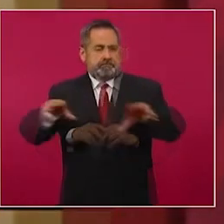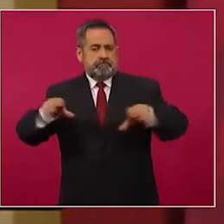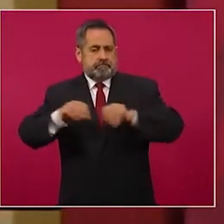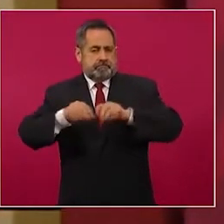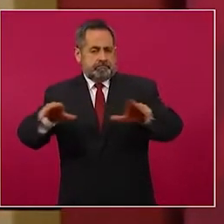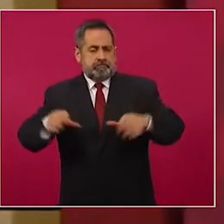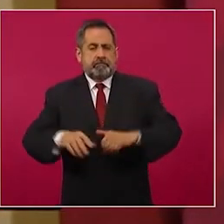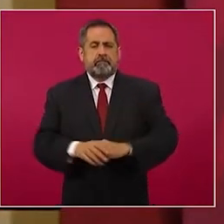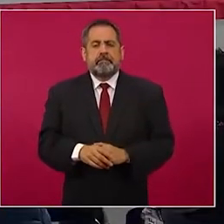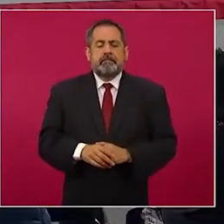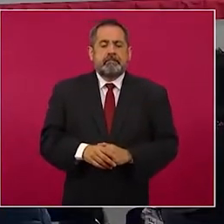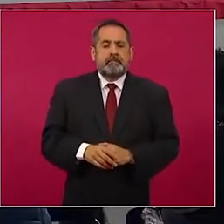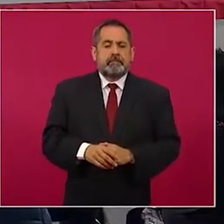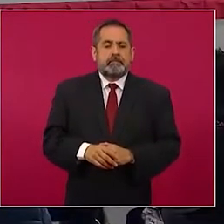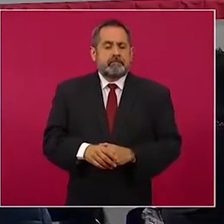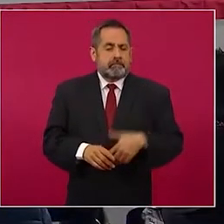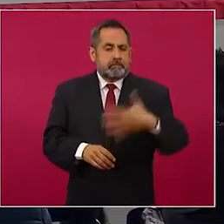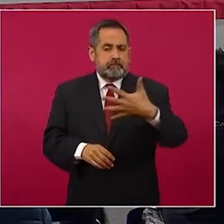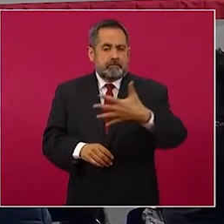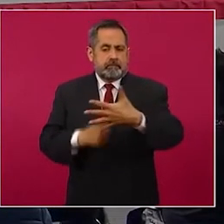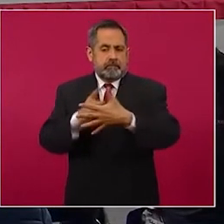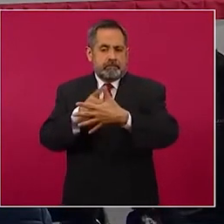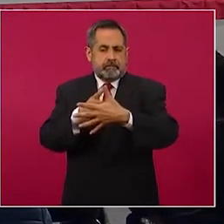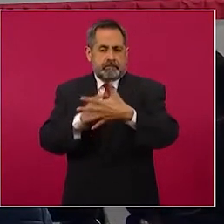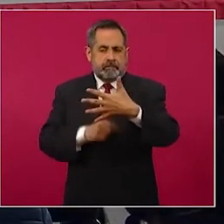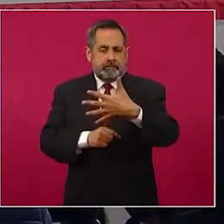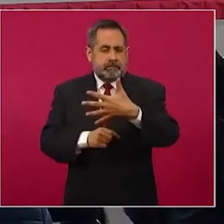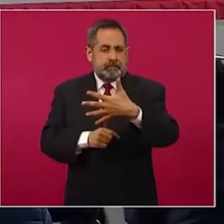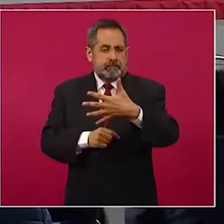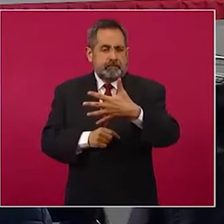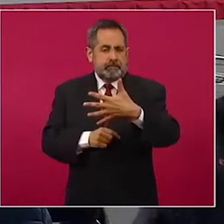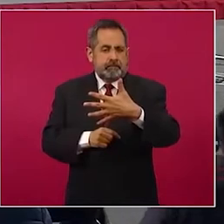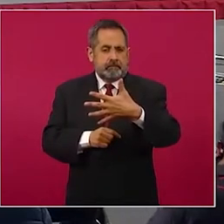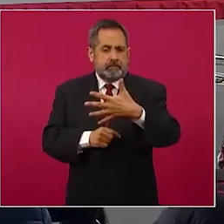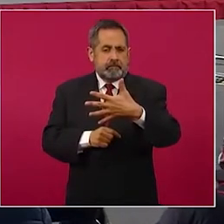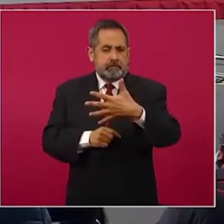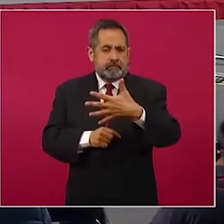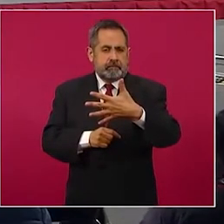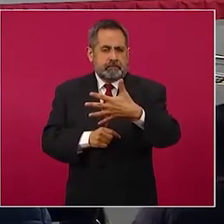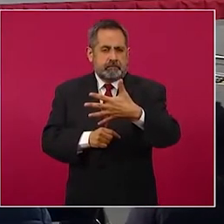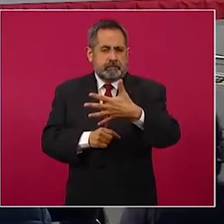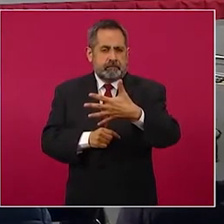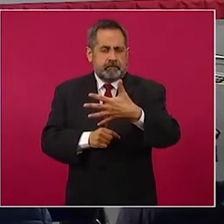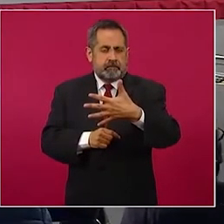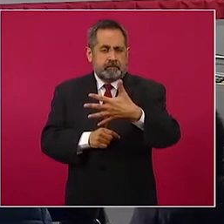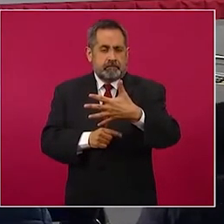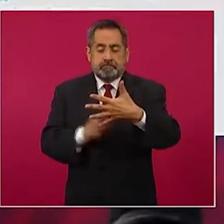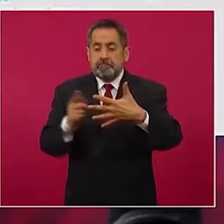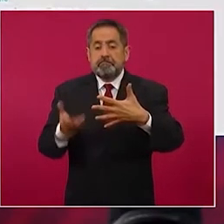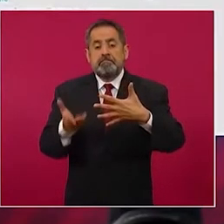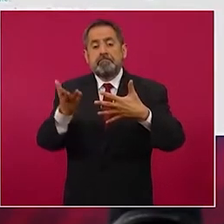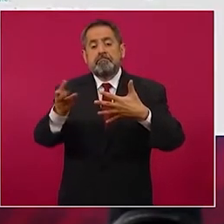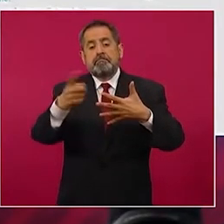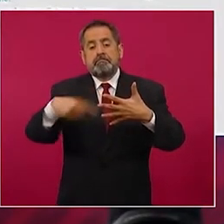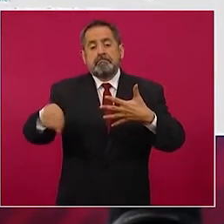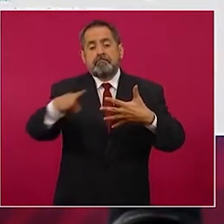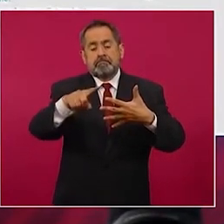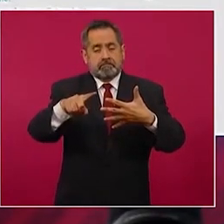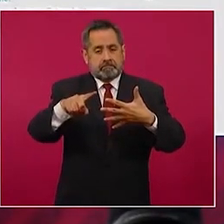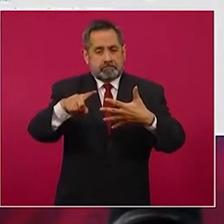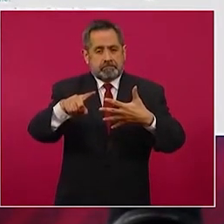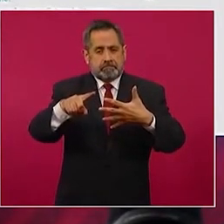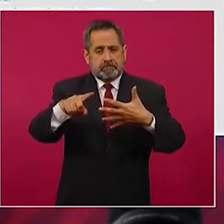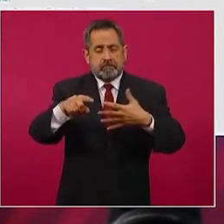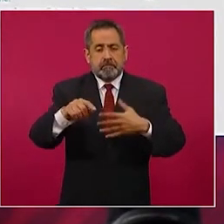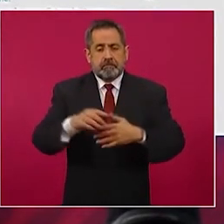Cinco, se ruego a los empleadores que no pidan resultados